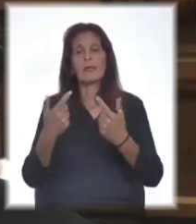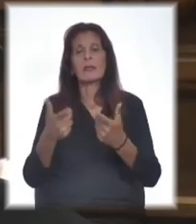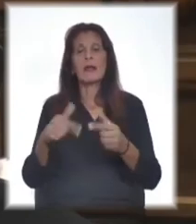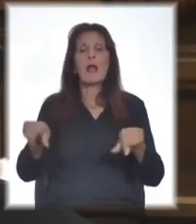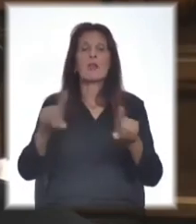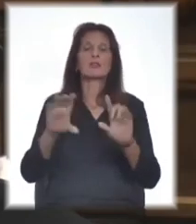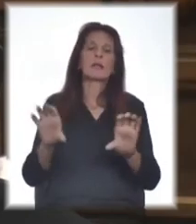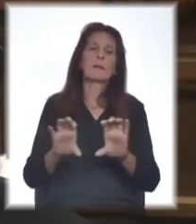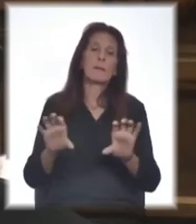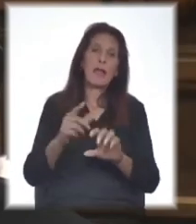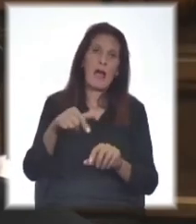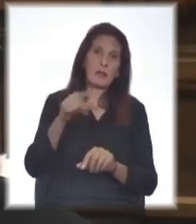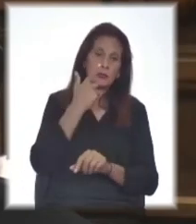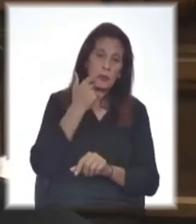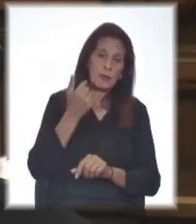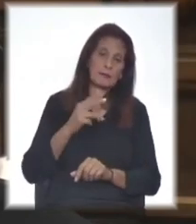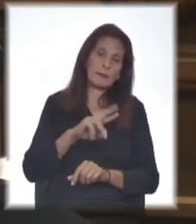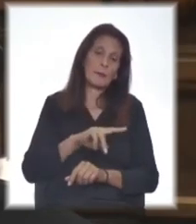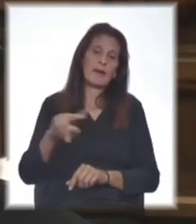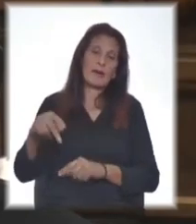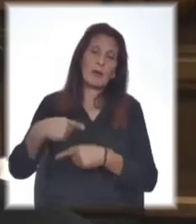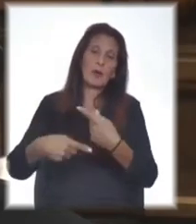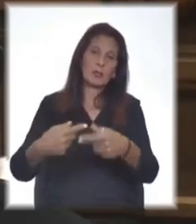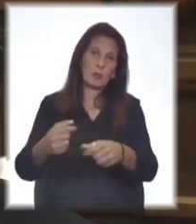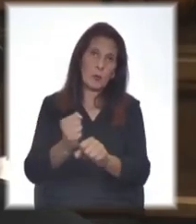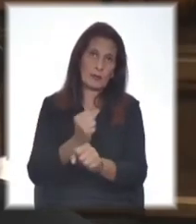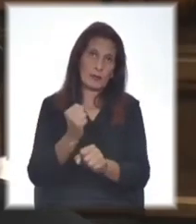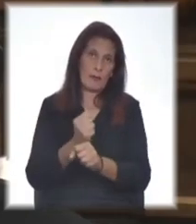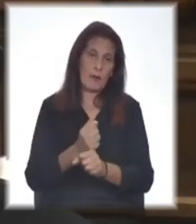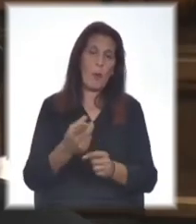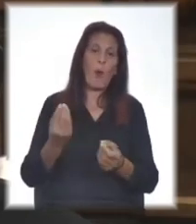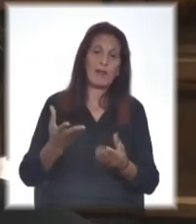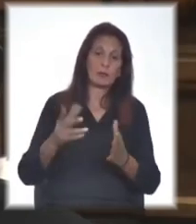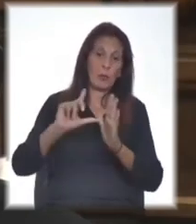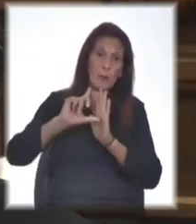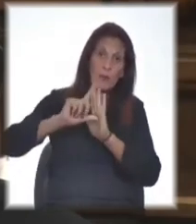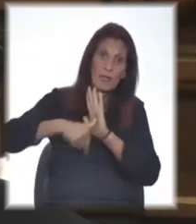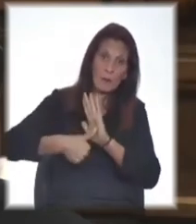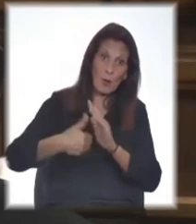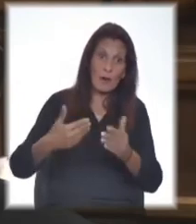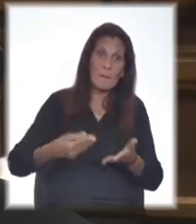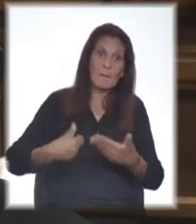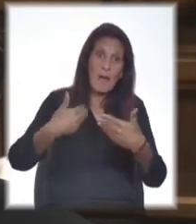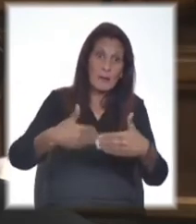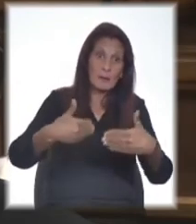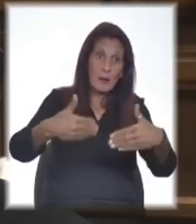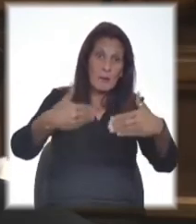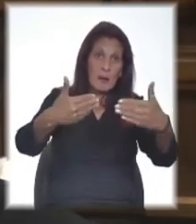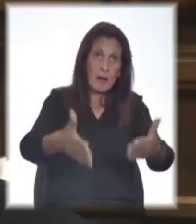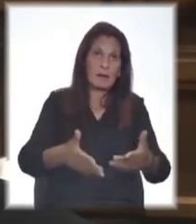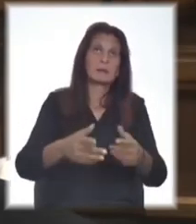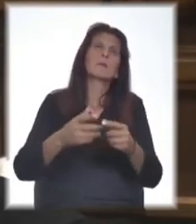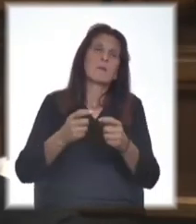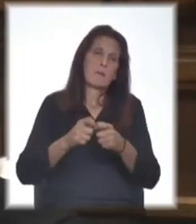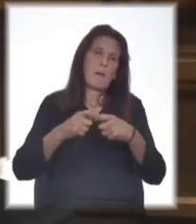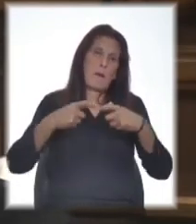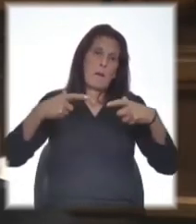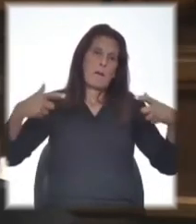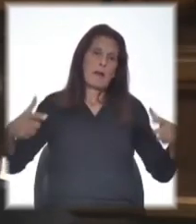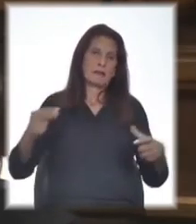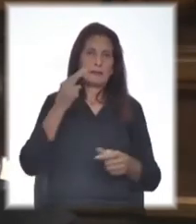trabajadores conservar sus empleos. Cuanto más se demoren en tomar estas medidas, más grande y reversible